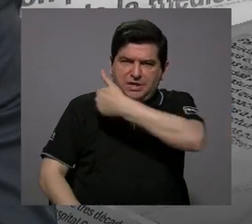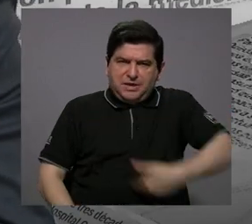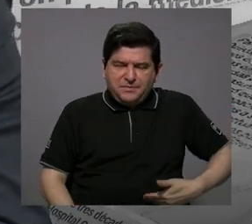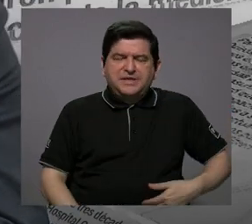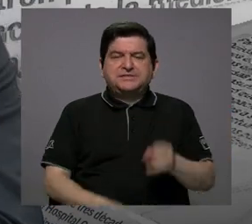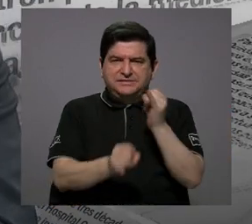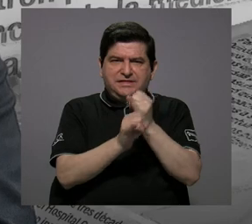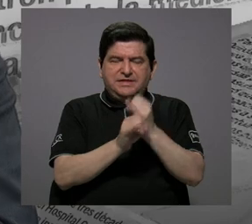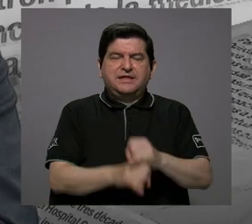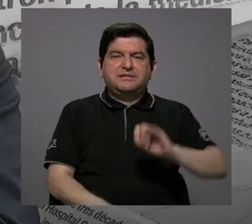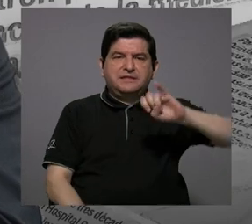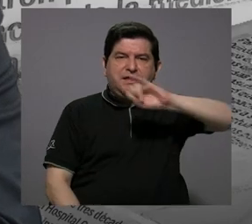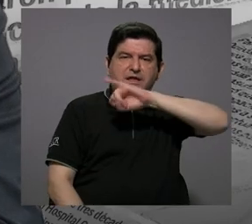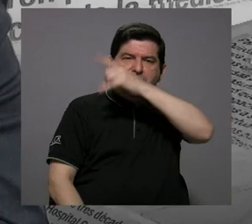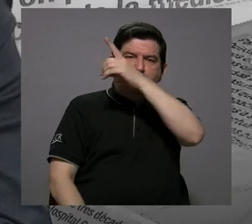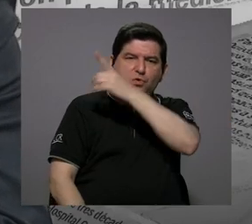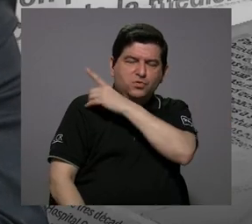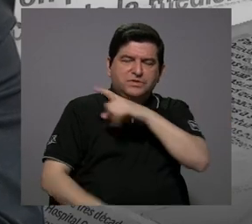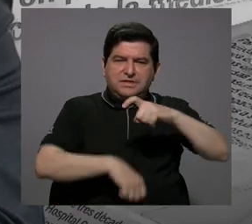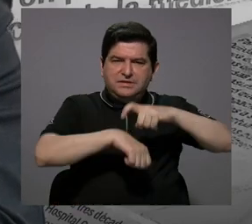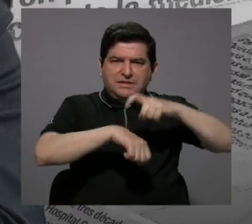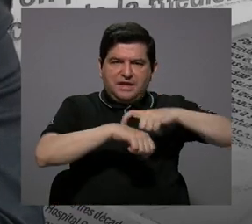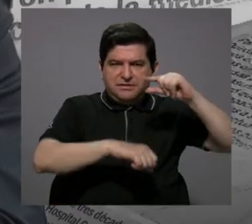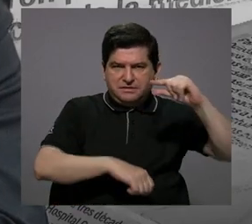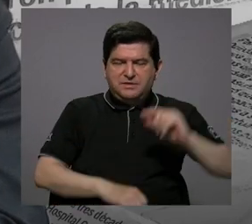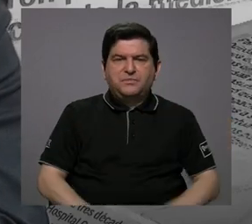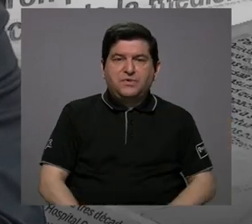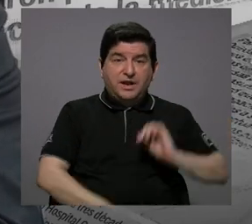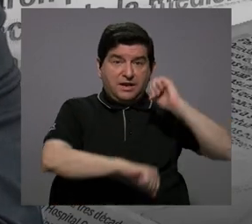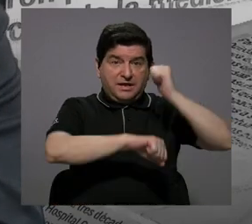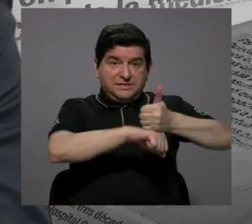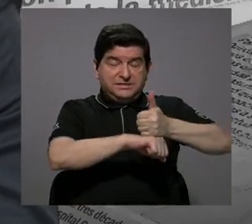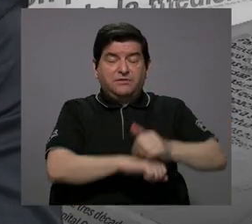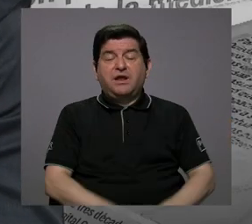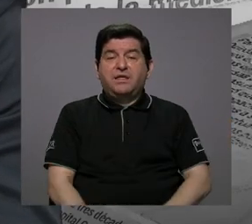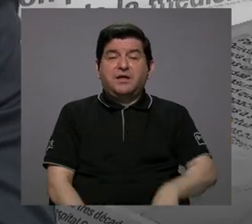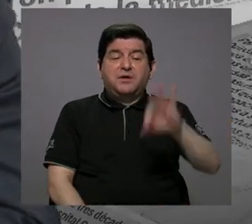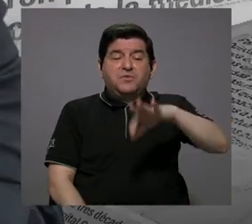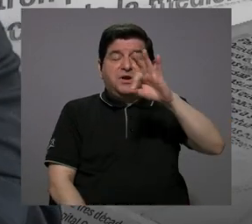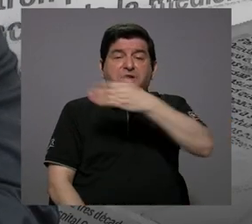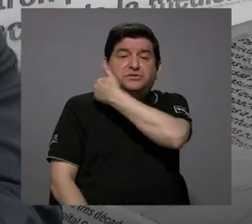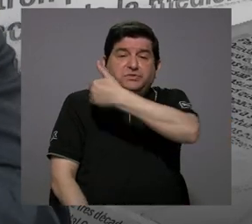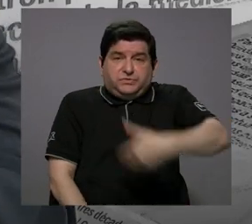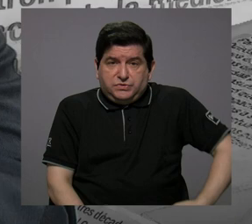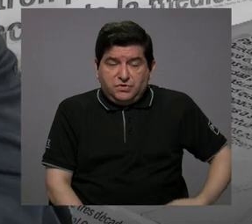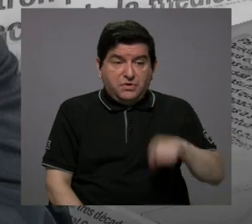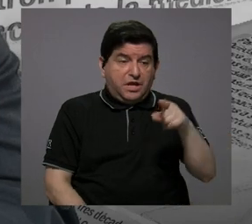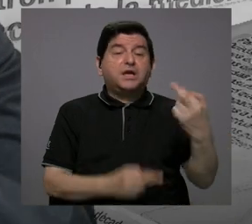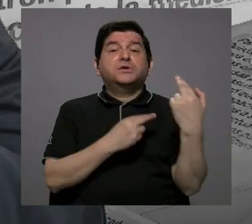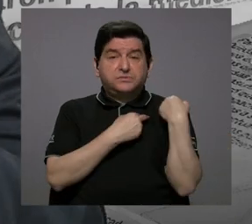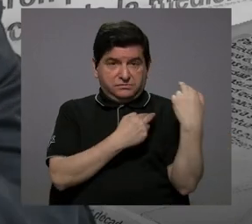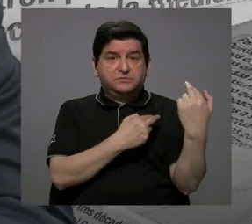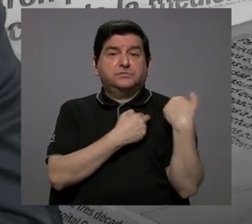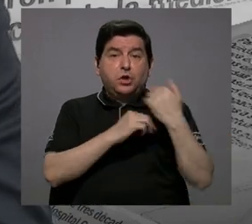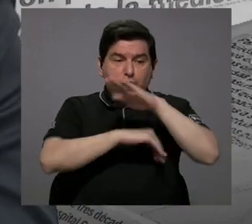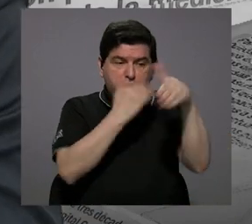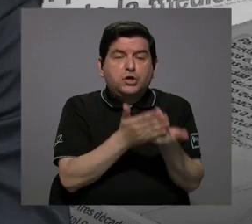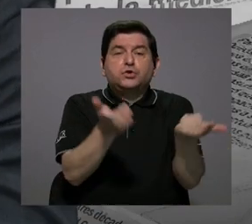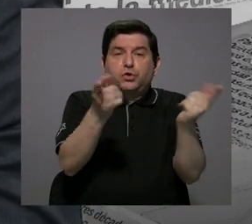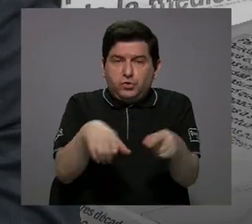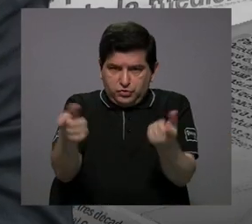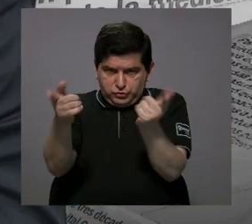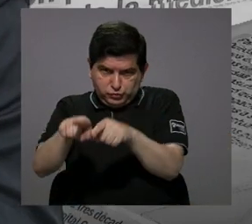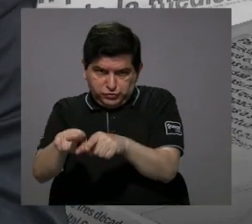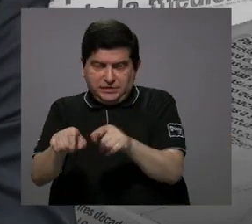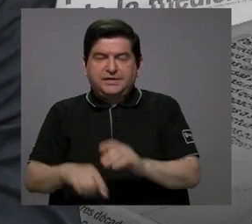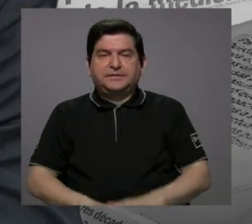ejecutiva y la junta directiva interina colocada a dedo por el señor presidente de la República, ahí sí son responsables de todo lo que va a ocurrir.